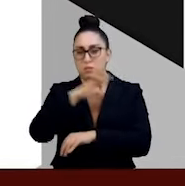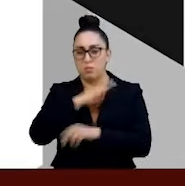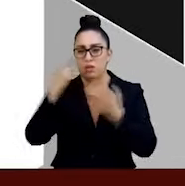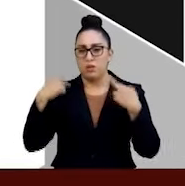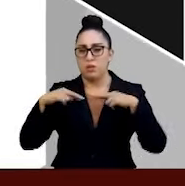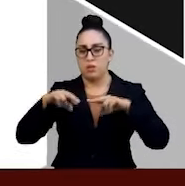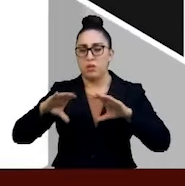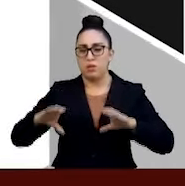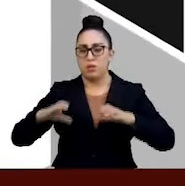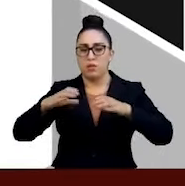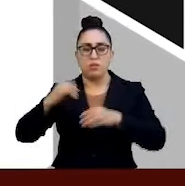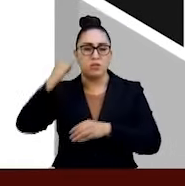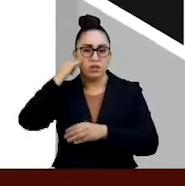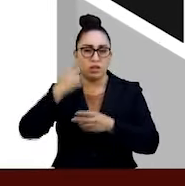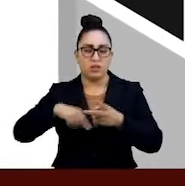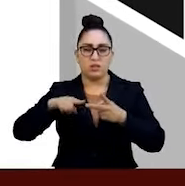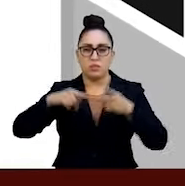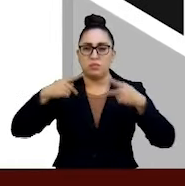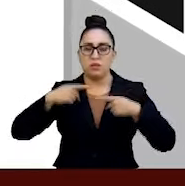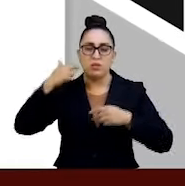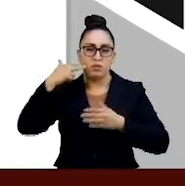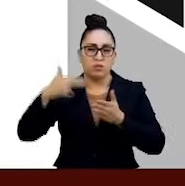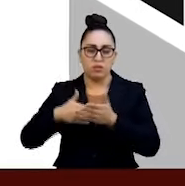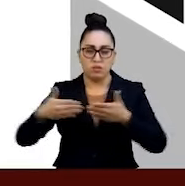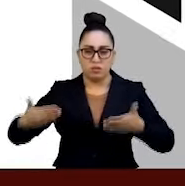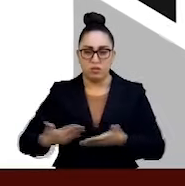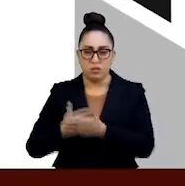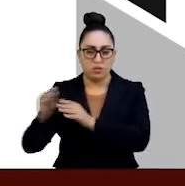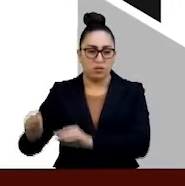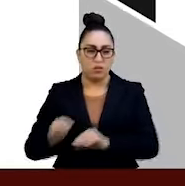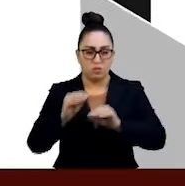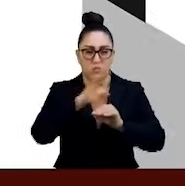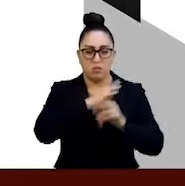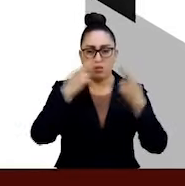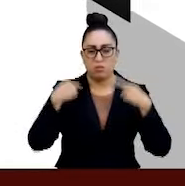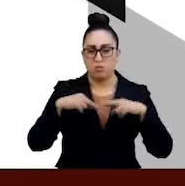indígenas y afromexicanas como aspirantes a ocupar un cargo en el Poder Judicial.